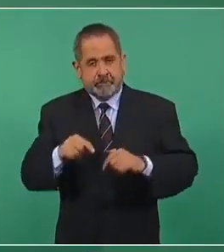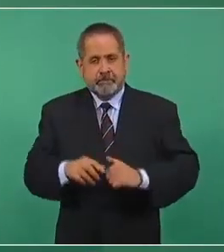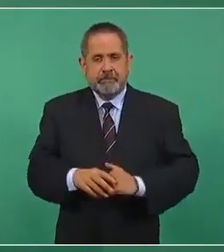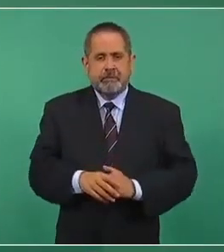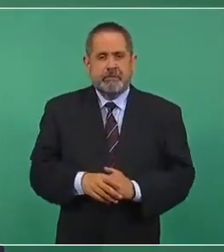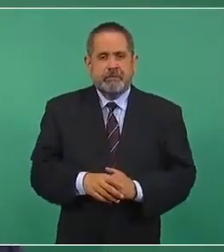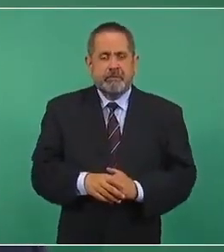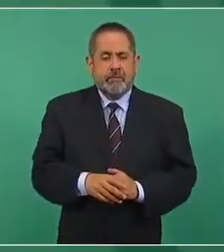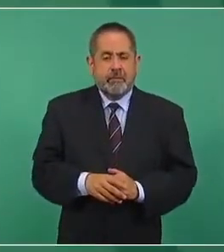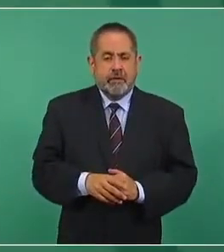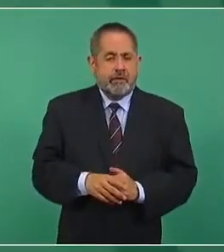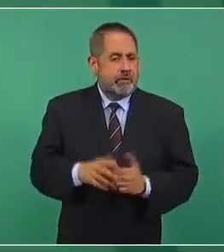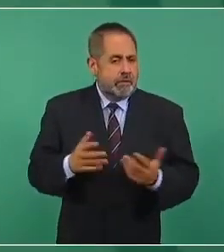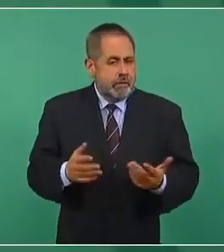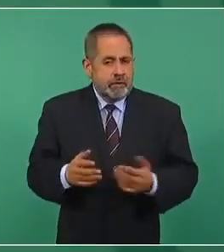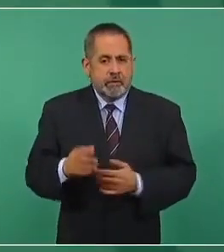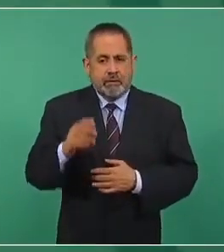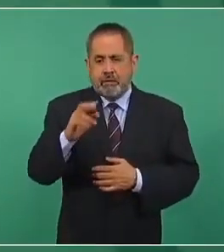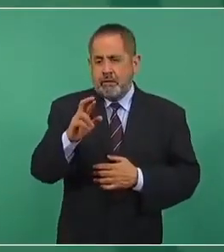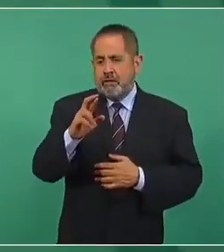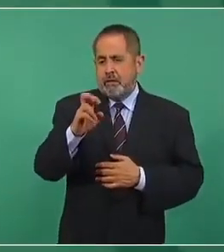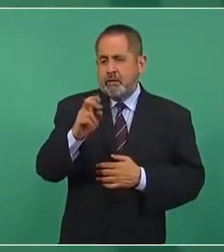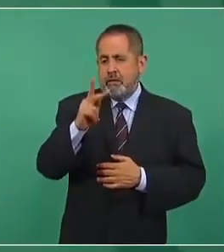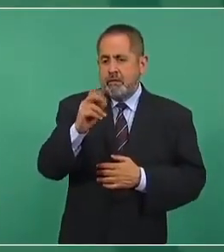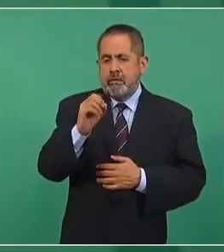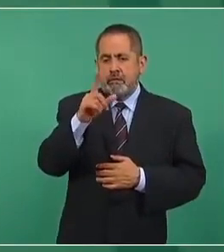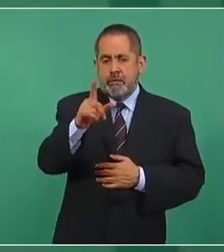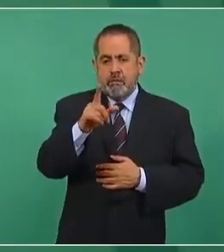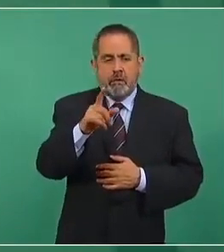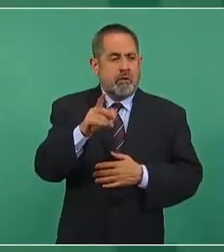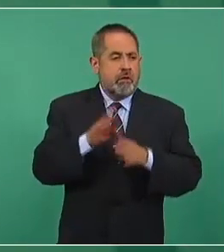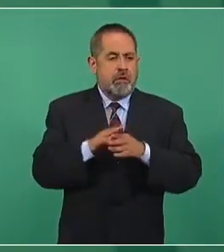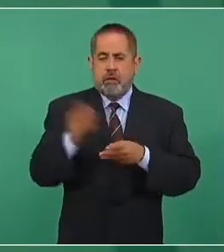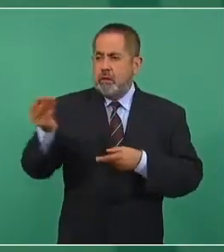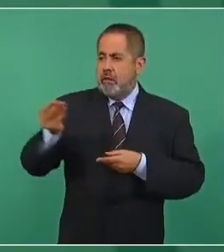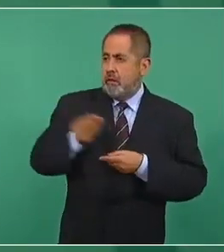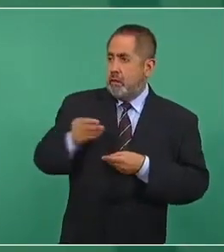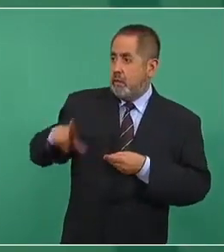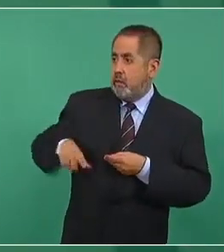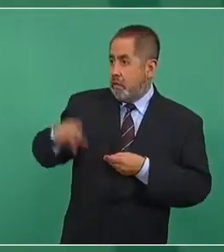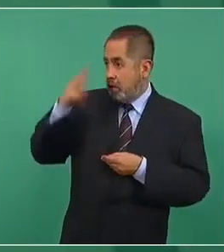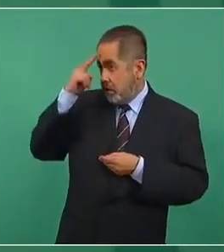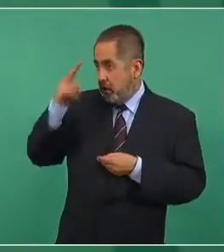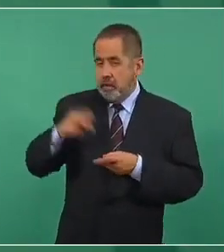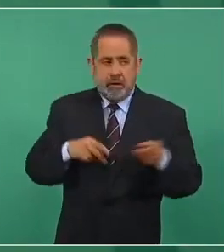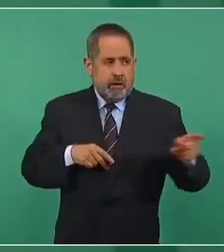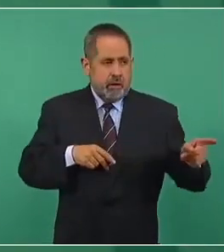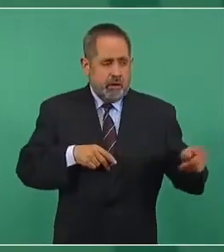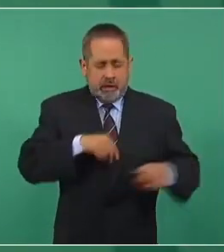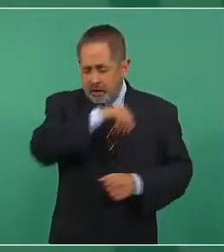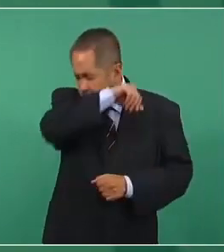O sea, Repsol como intermediario, porque en España no hay gas.